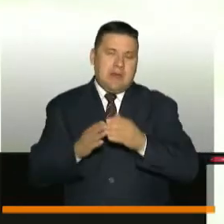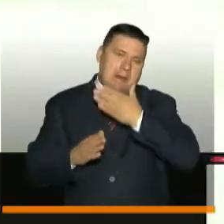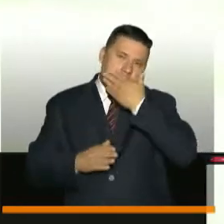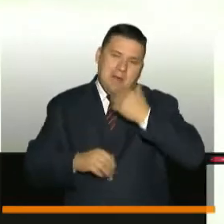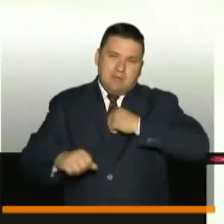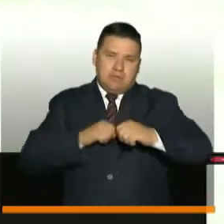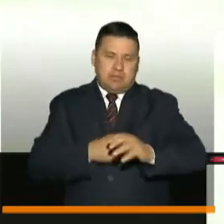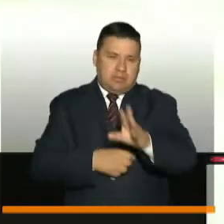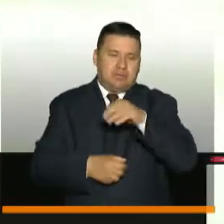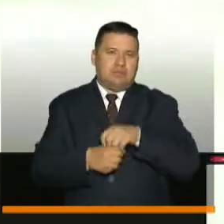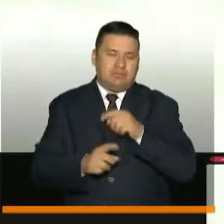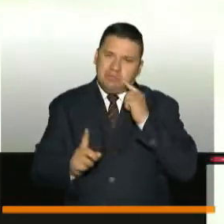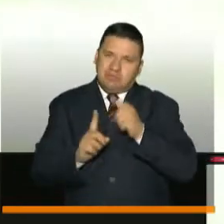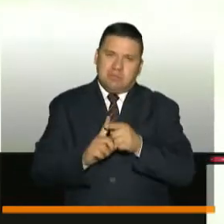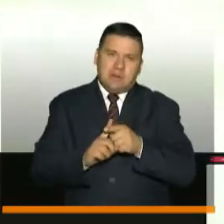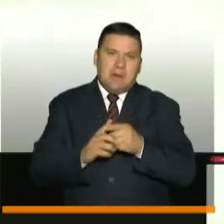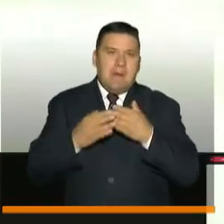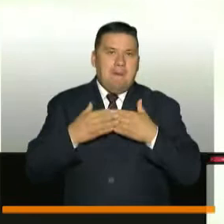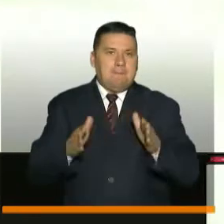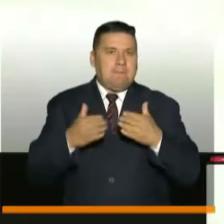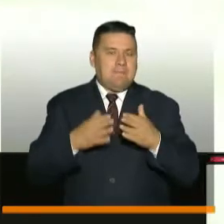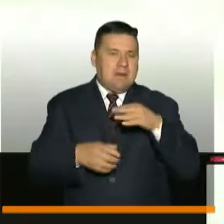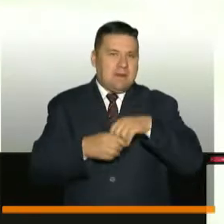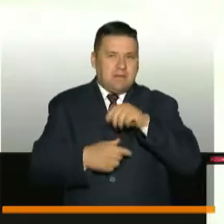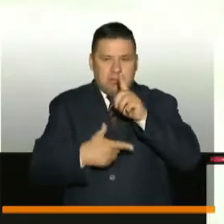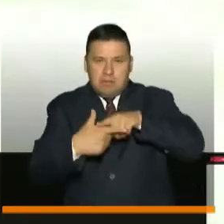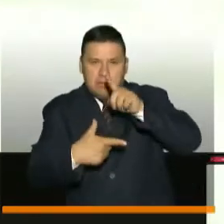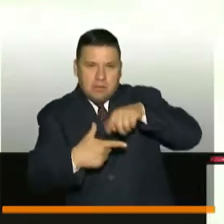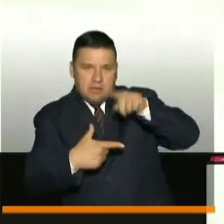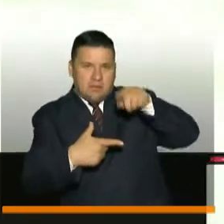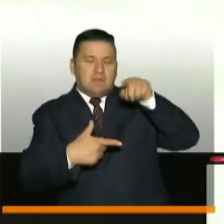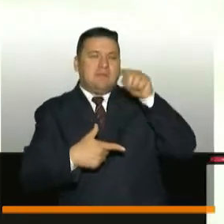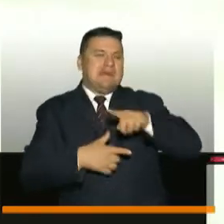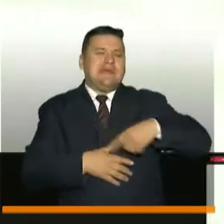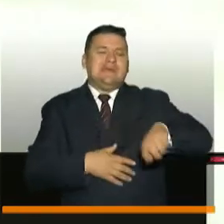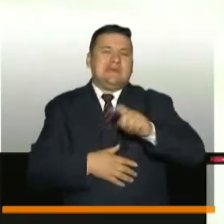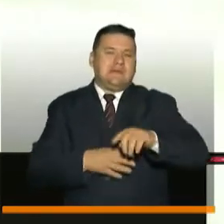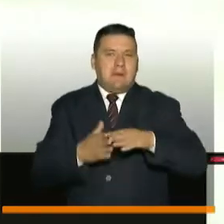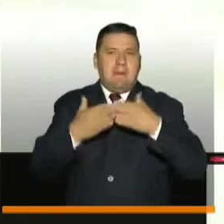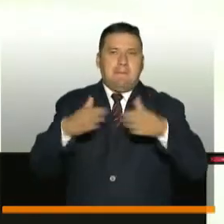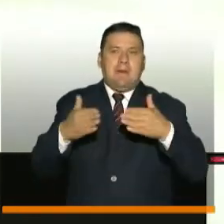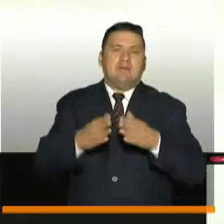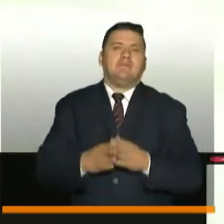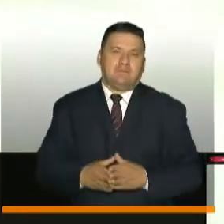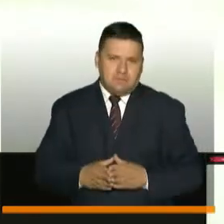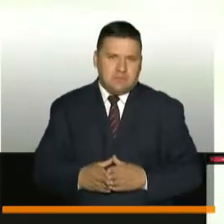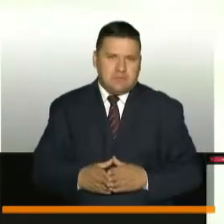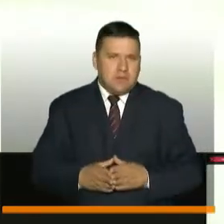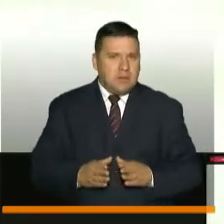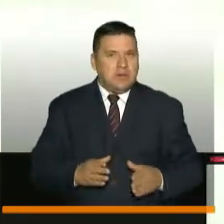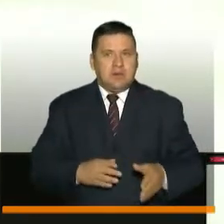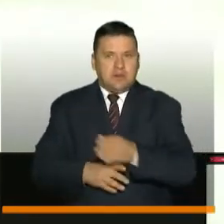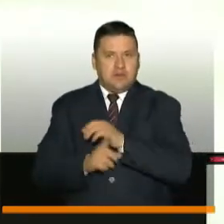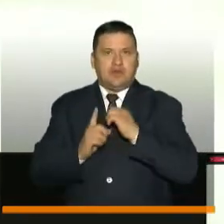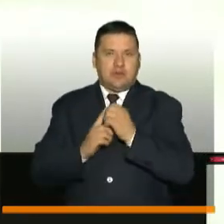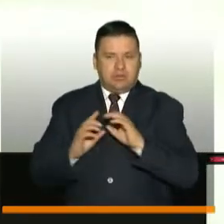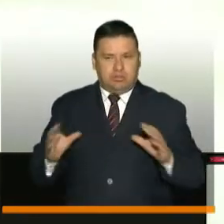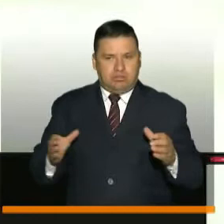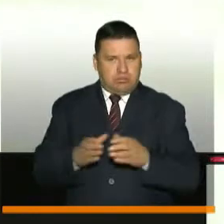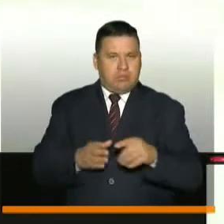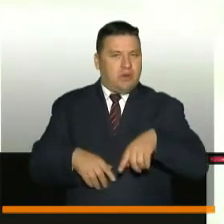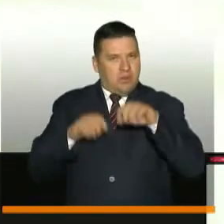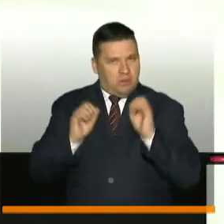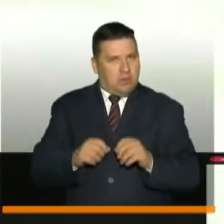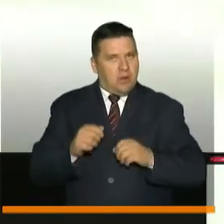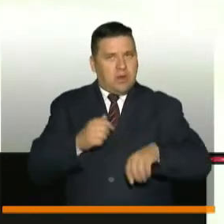mejor desempeño y la mejor apertura de esa economía que se necesita abrir, de esa sociedad que se necesita abrir para